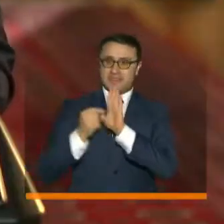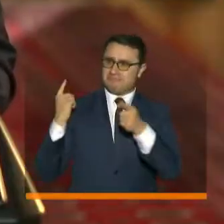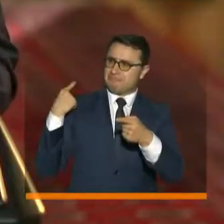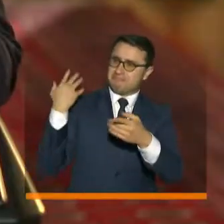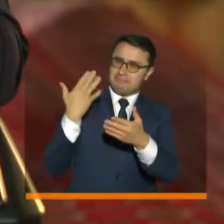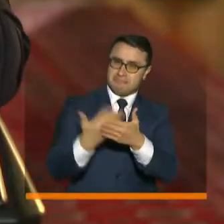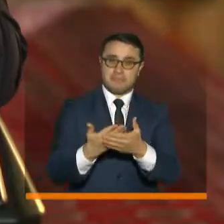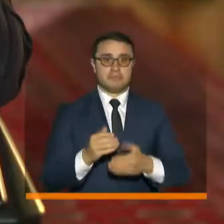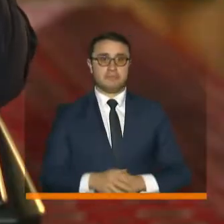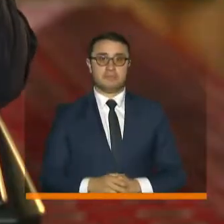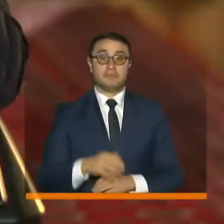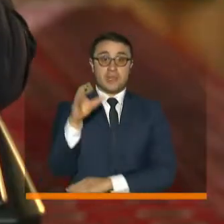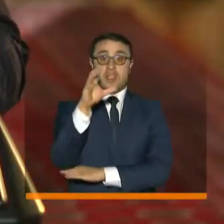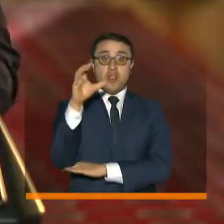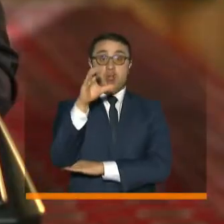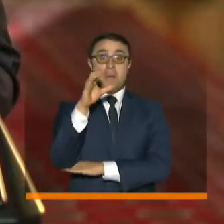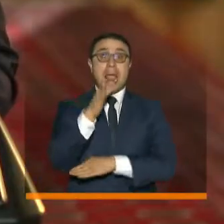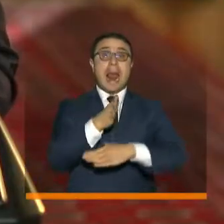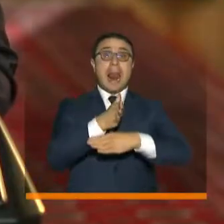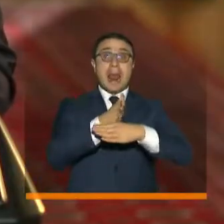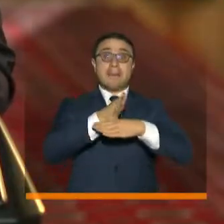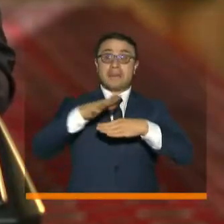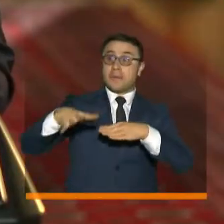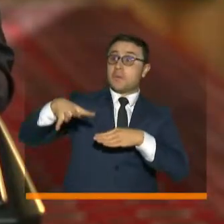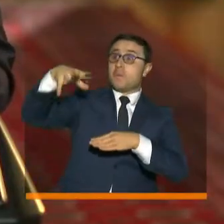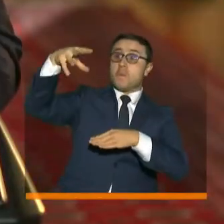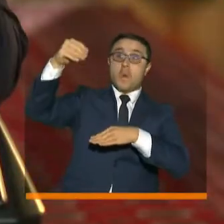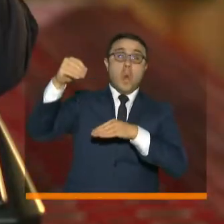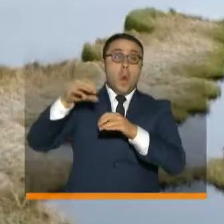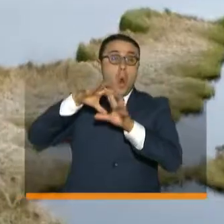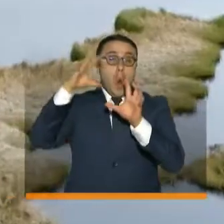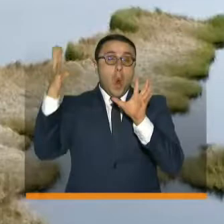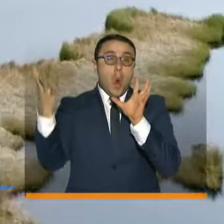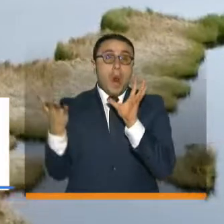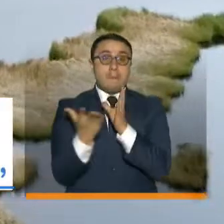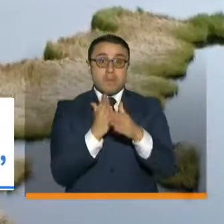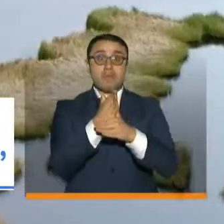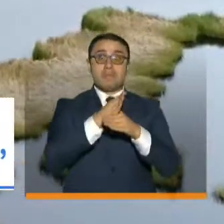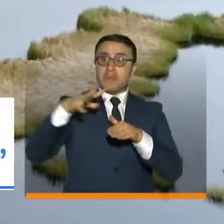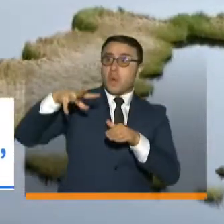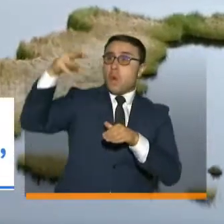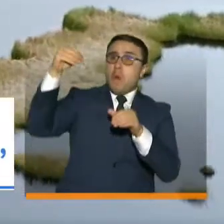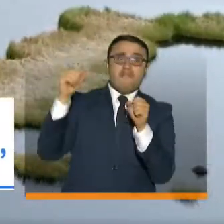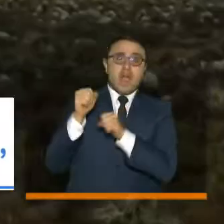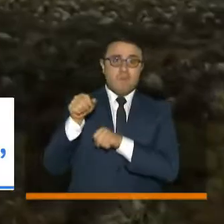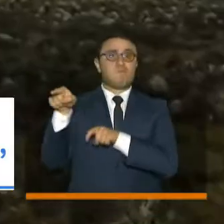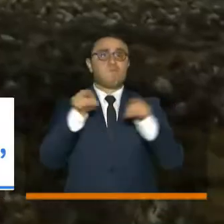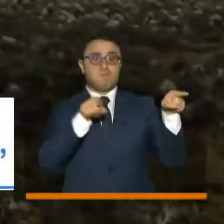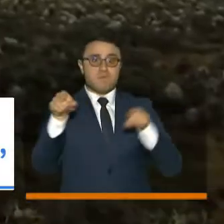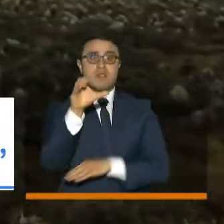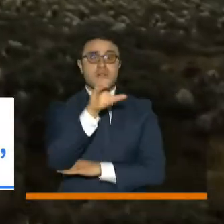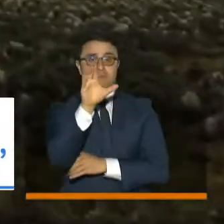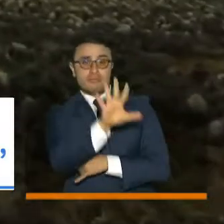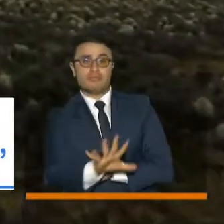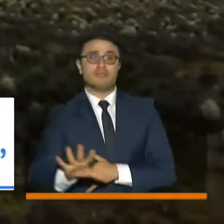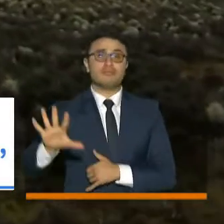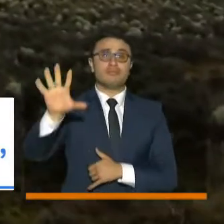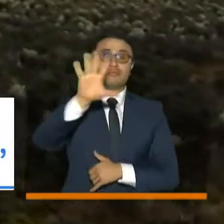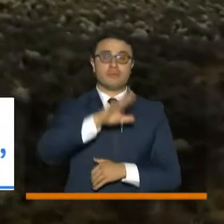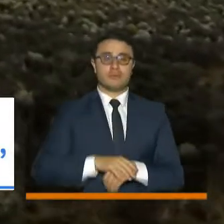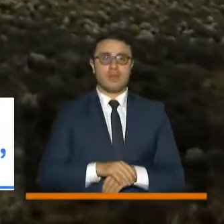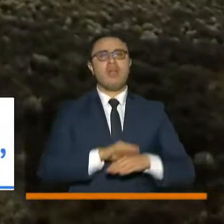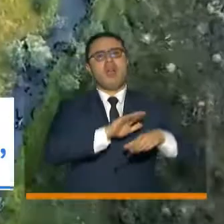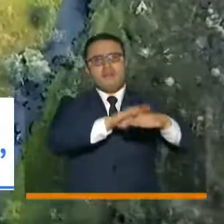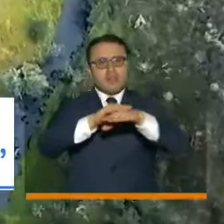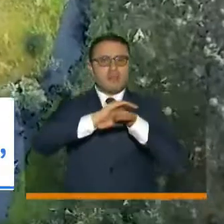Colombia es el hogar de la mitad de los páramos del mundo y hoy los invito a que nos acompañen en la